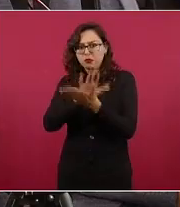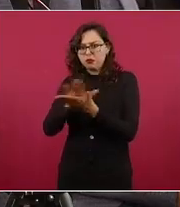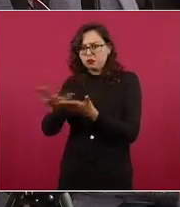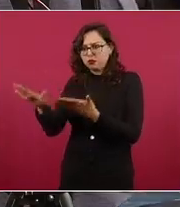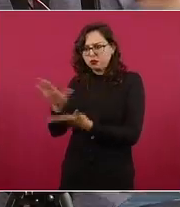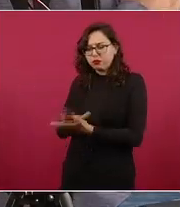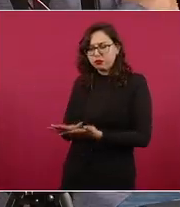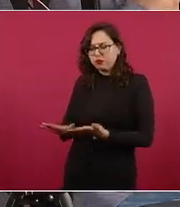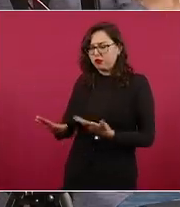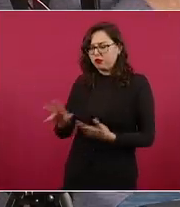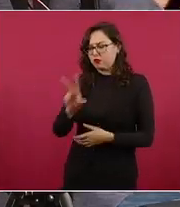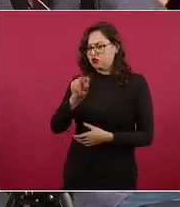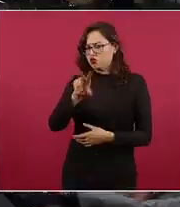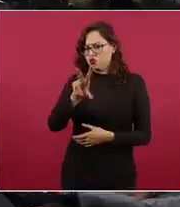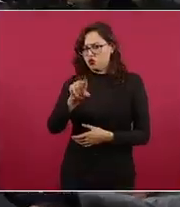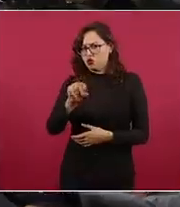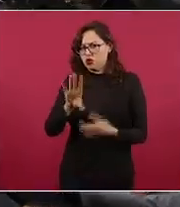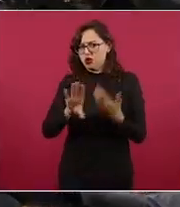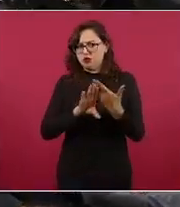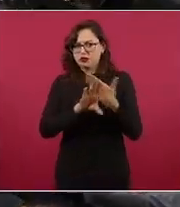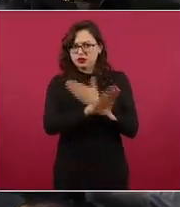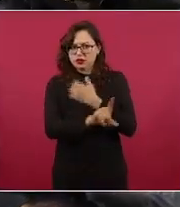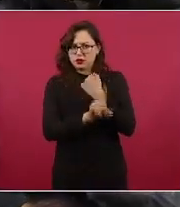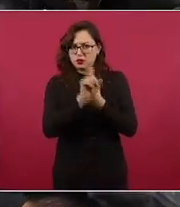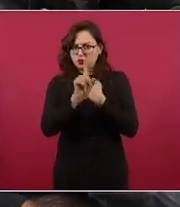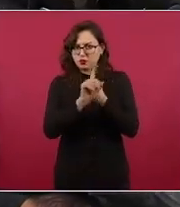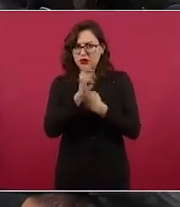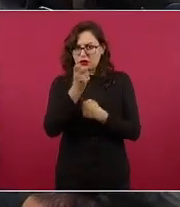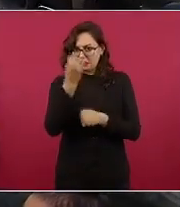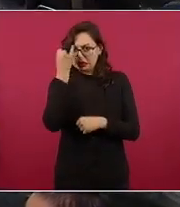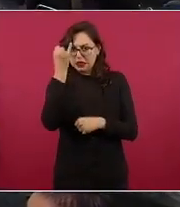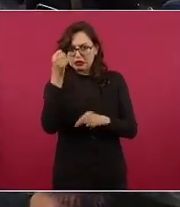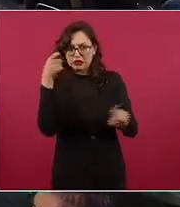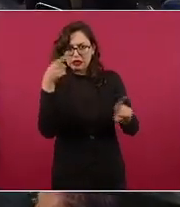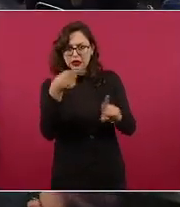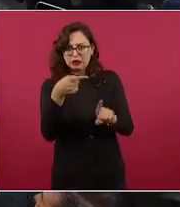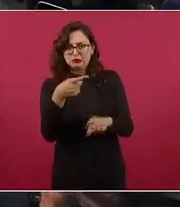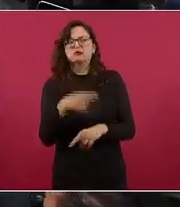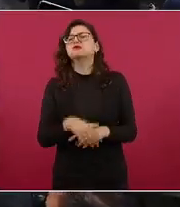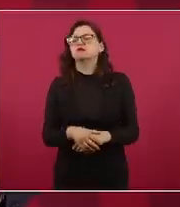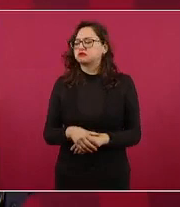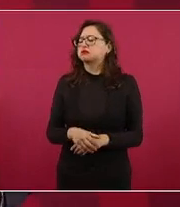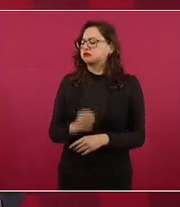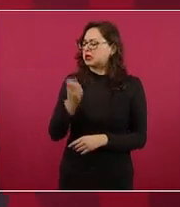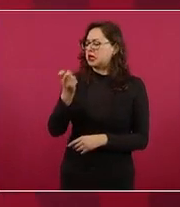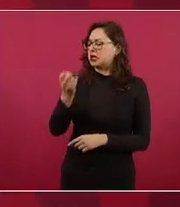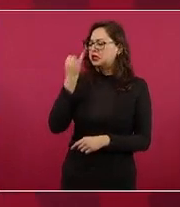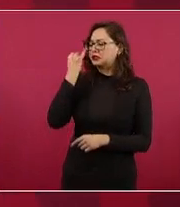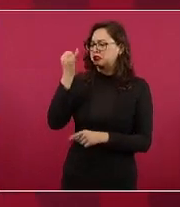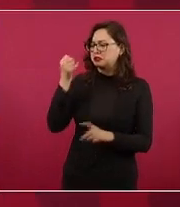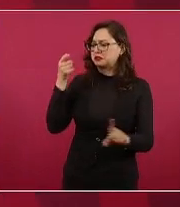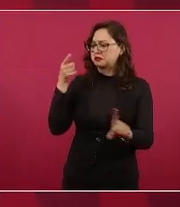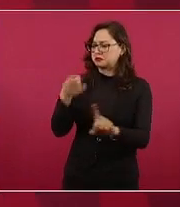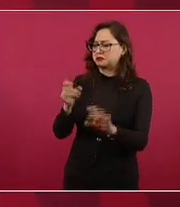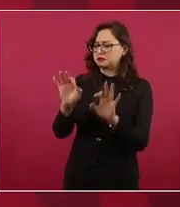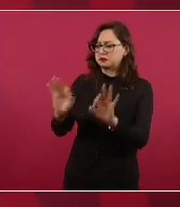estoy más o menos en la idea si esa es la idea la la este